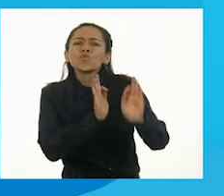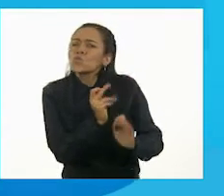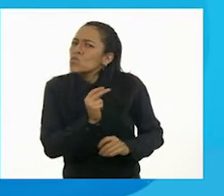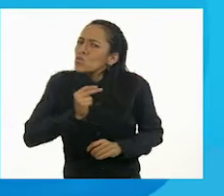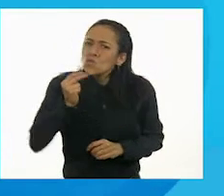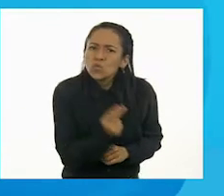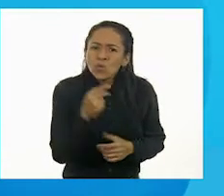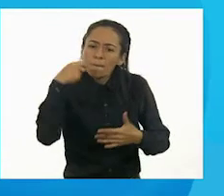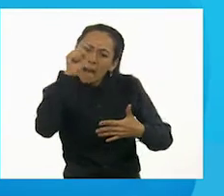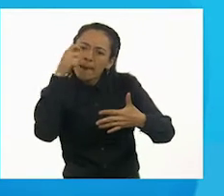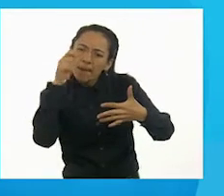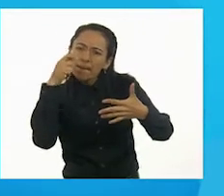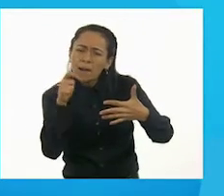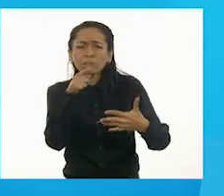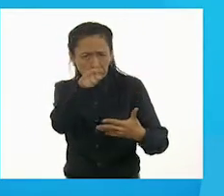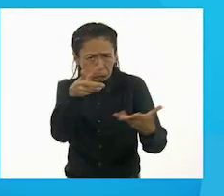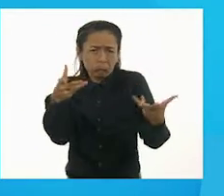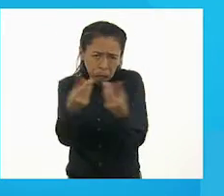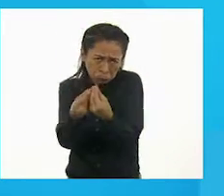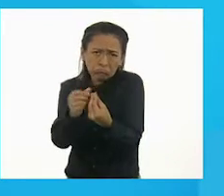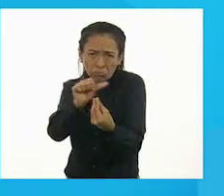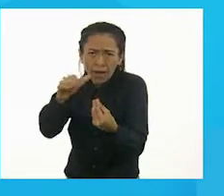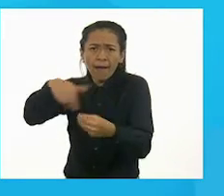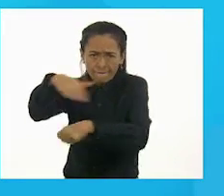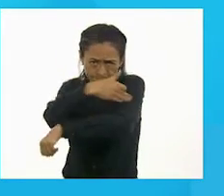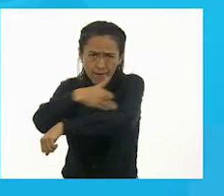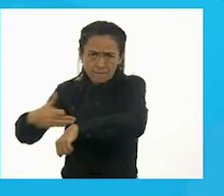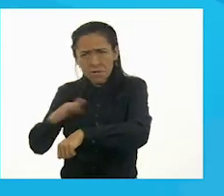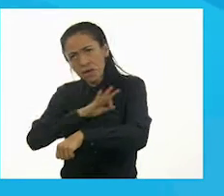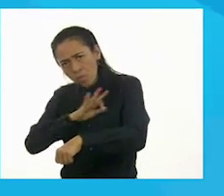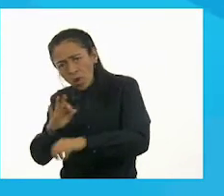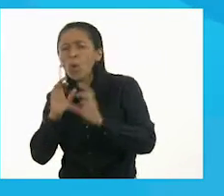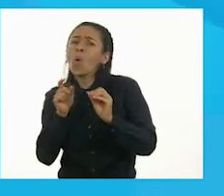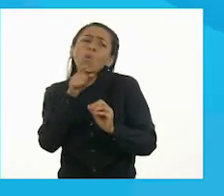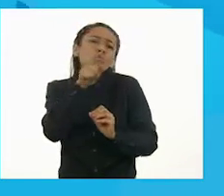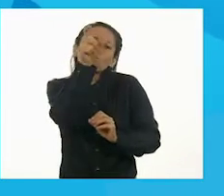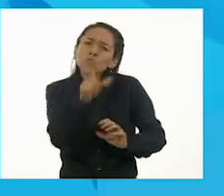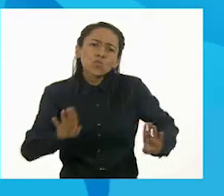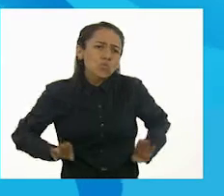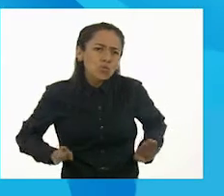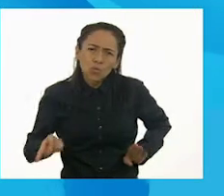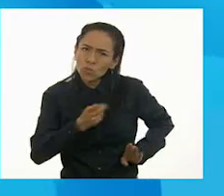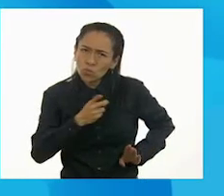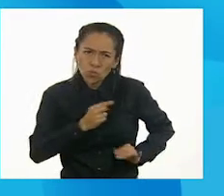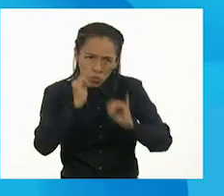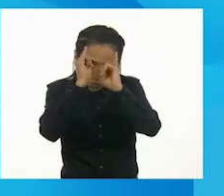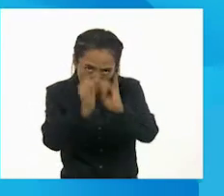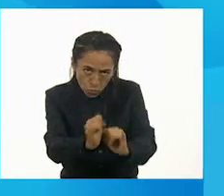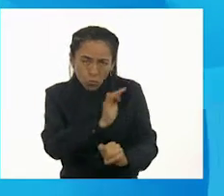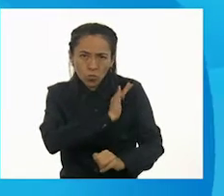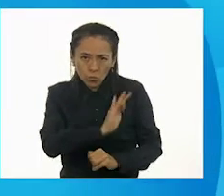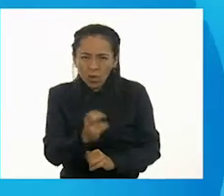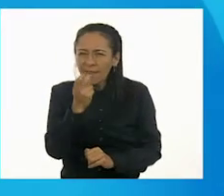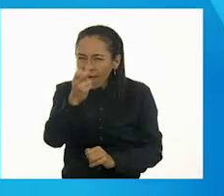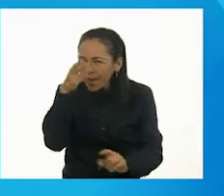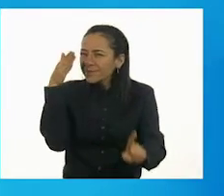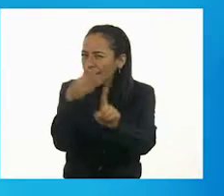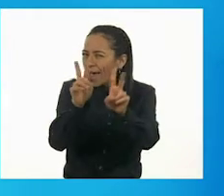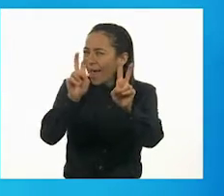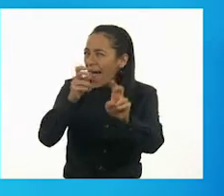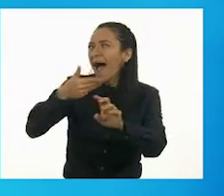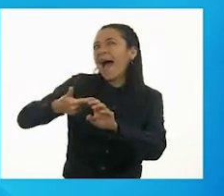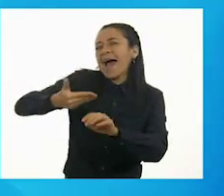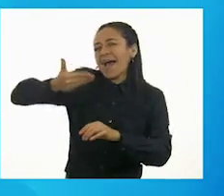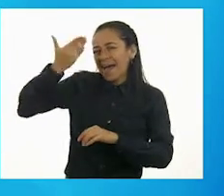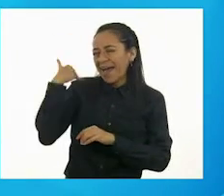trabajar así. Si no, tú en casa lo puedes hacer de forma individual. Finalmente, este tema lo hemos estado estudiando y por lo tanto yo